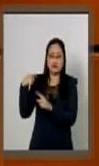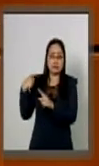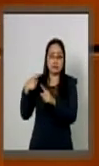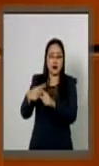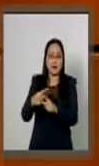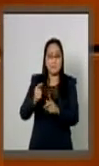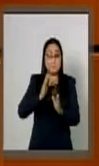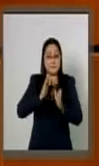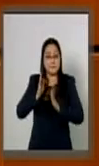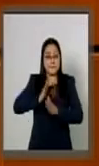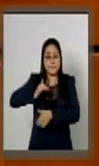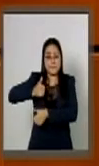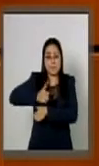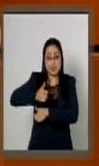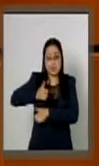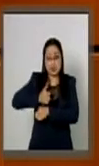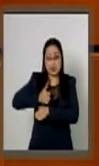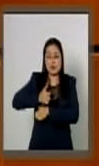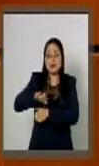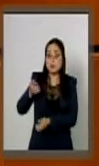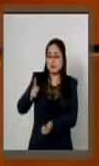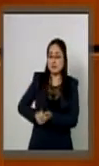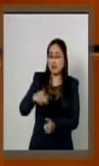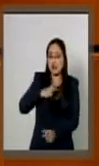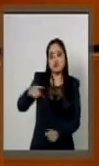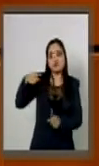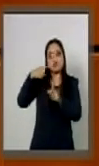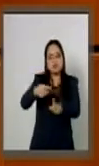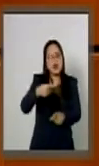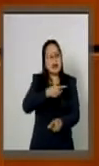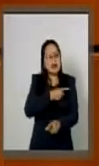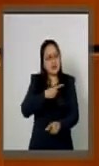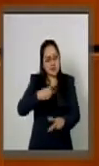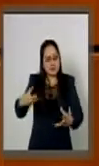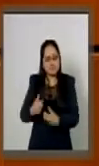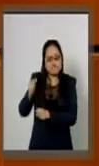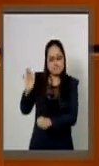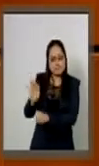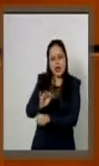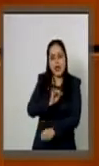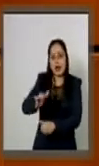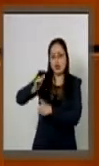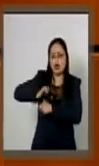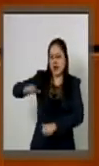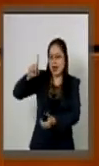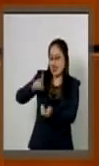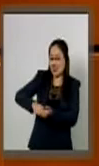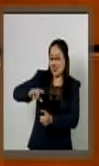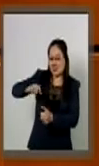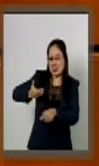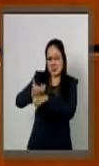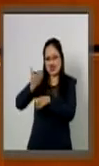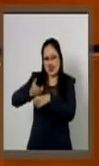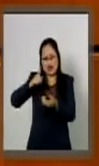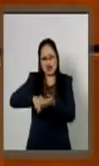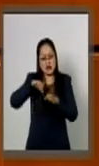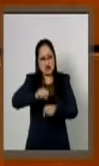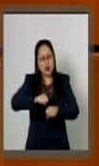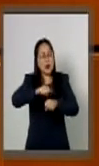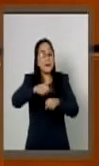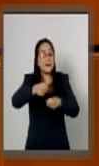Armadas se han enfrentado al enorme desafío de auxiliar a las autoridades civiles en tareas de seguridad interior.